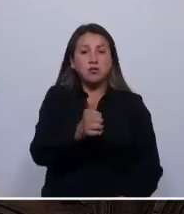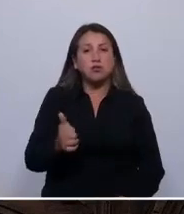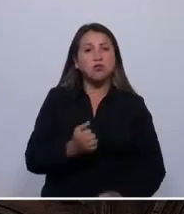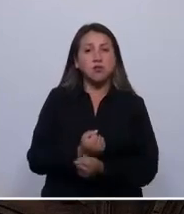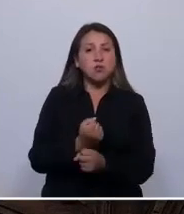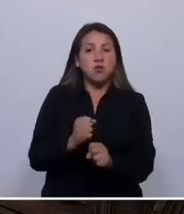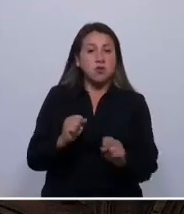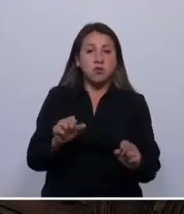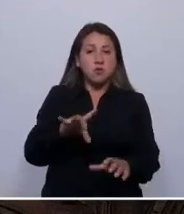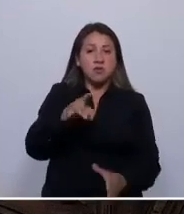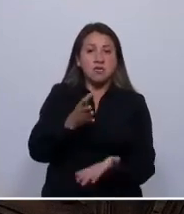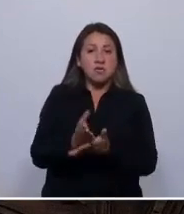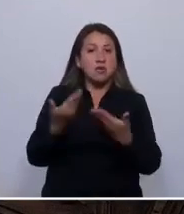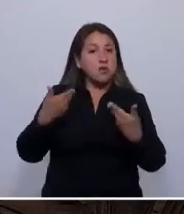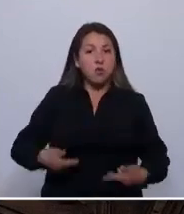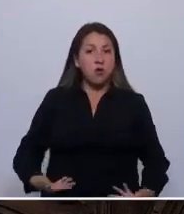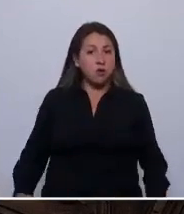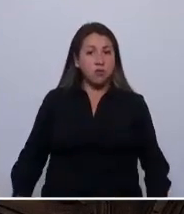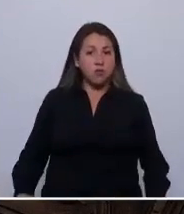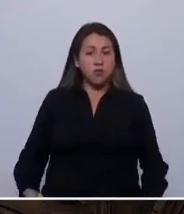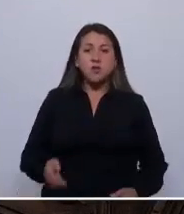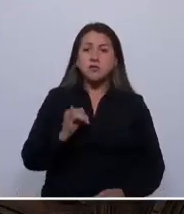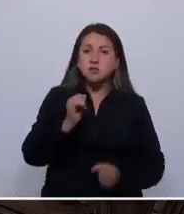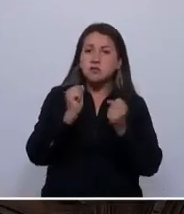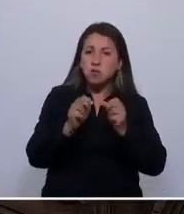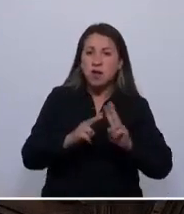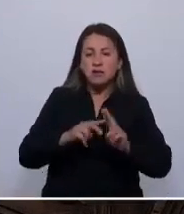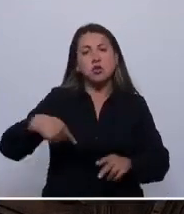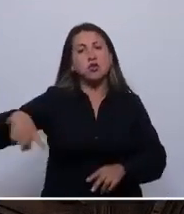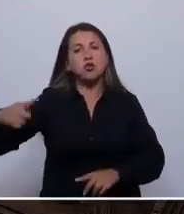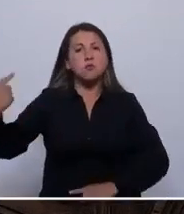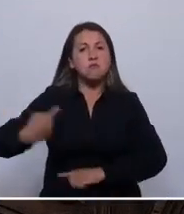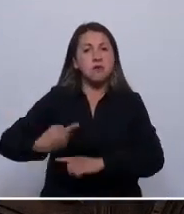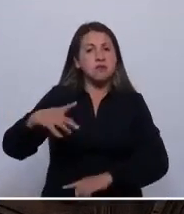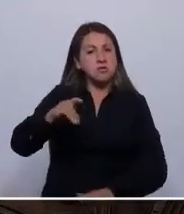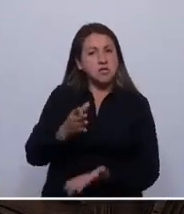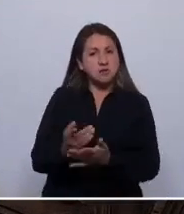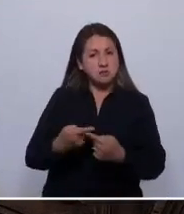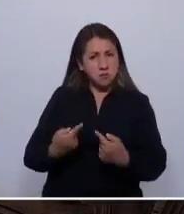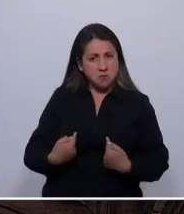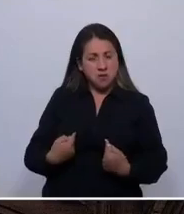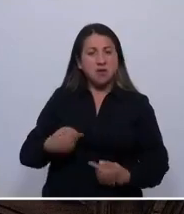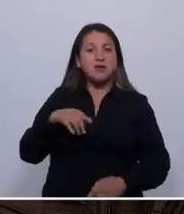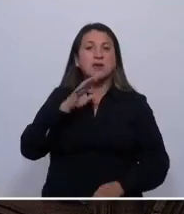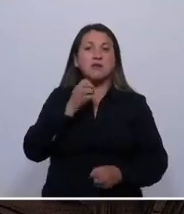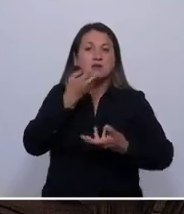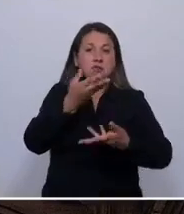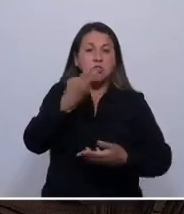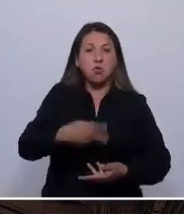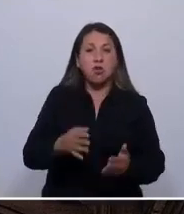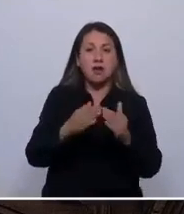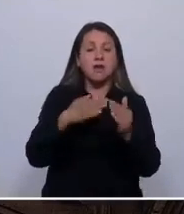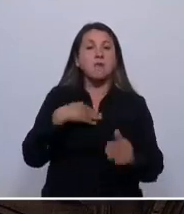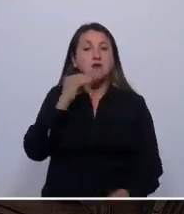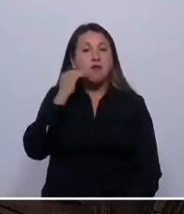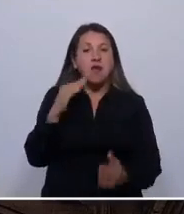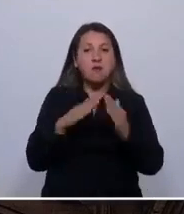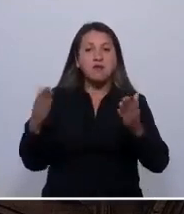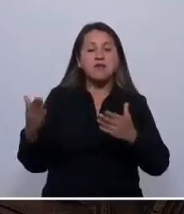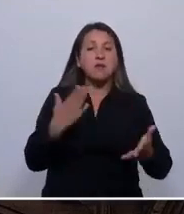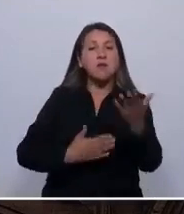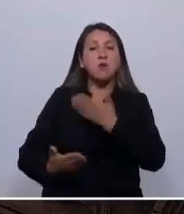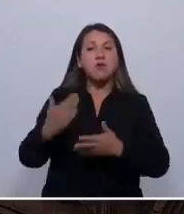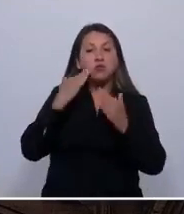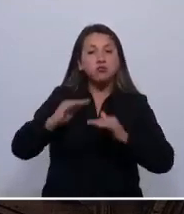decidir sobre nuestros cuerpos, pero sí lo pueden hacer otros. Le hablo a la dueña de casa, a mi abuela, a la vecina que me cuidó en la